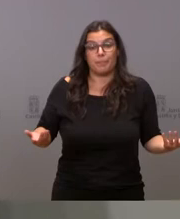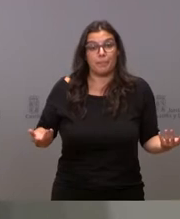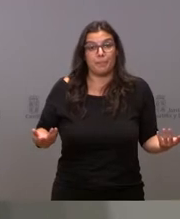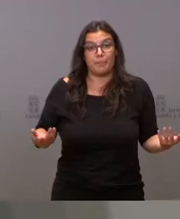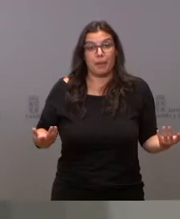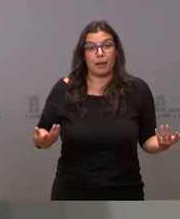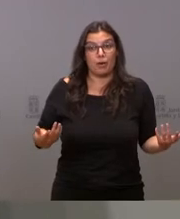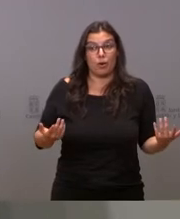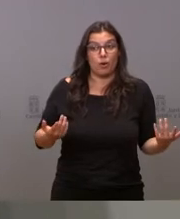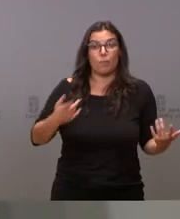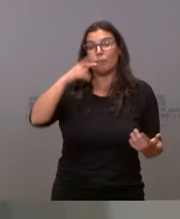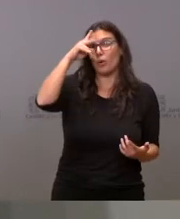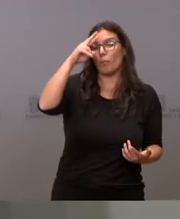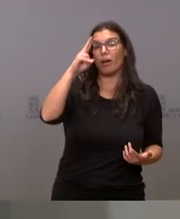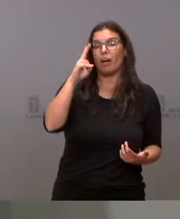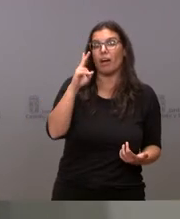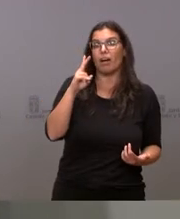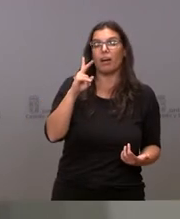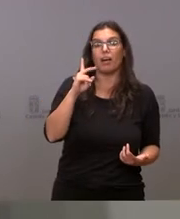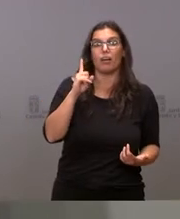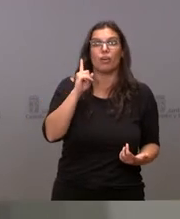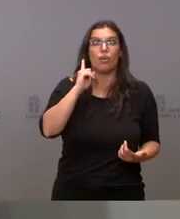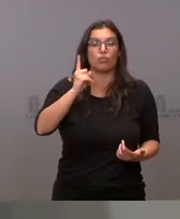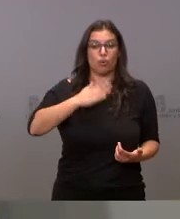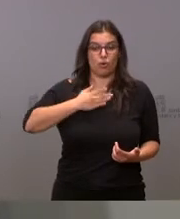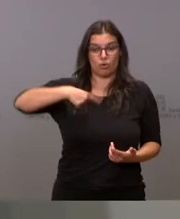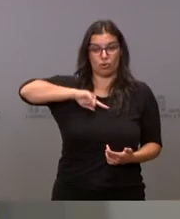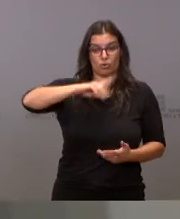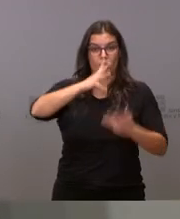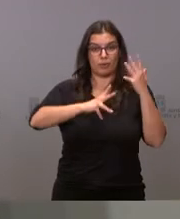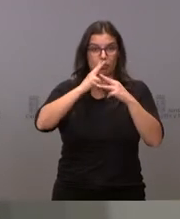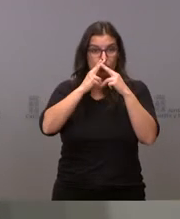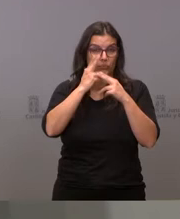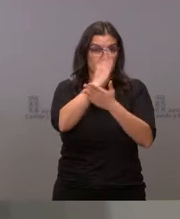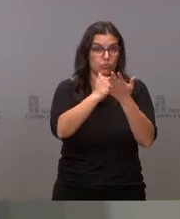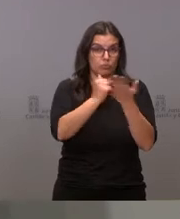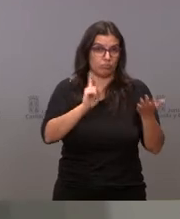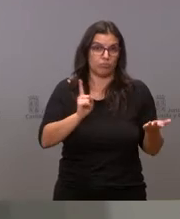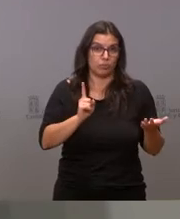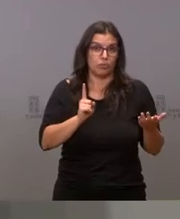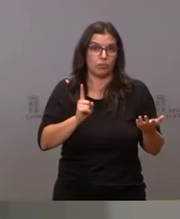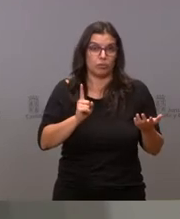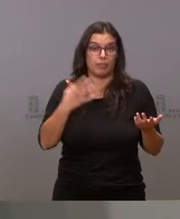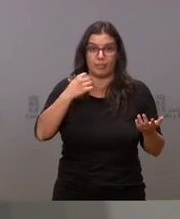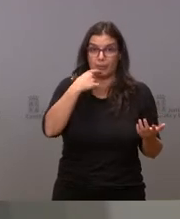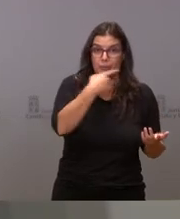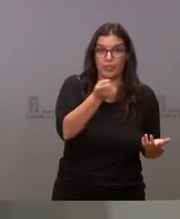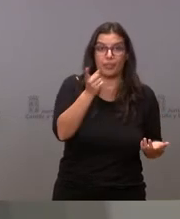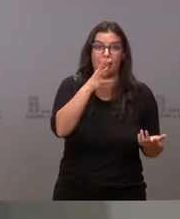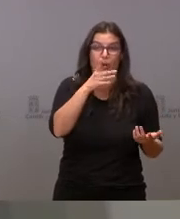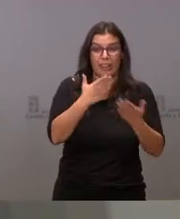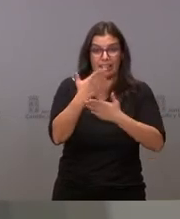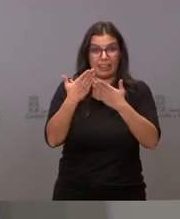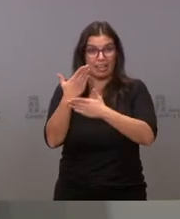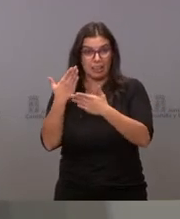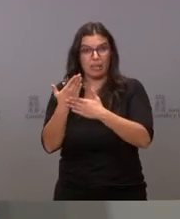preocupe solamente a la Administración autonómica. He de decirles que a lo largo de estos días varios